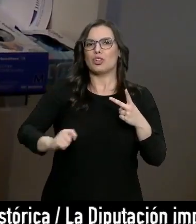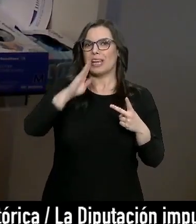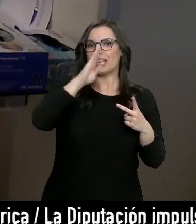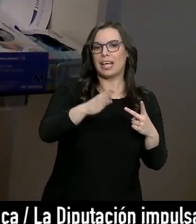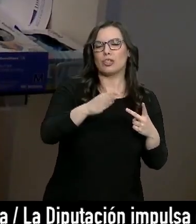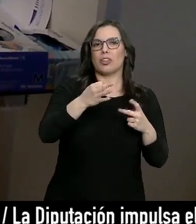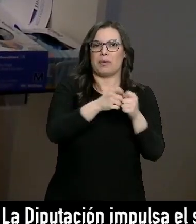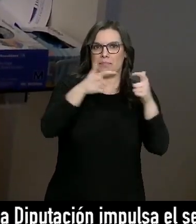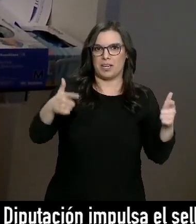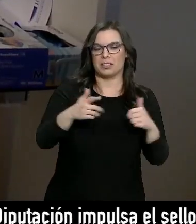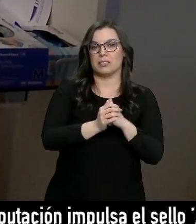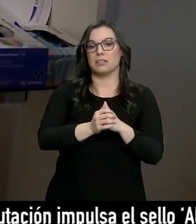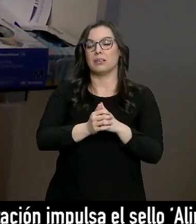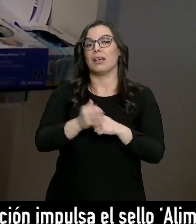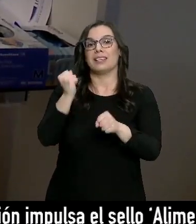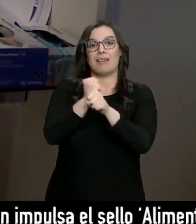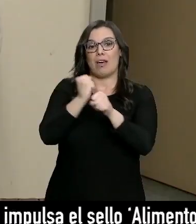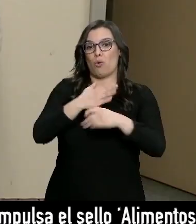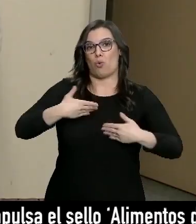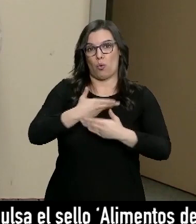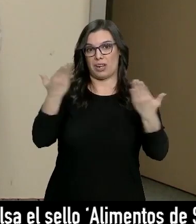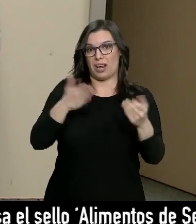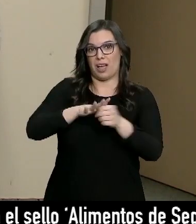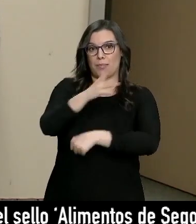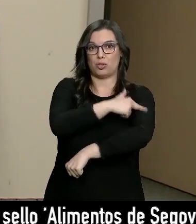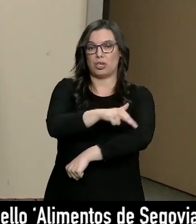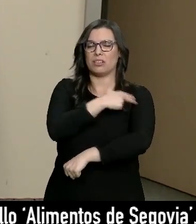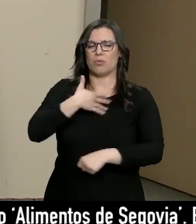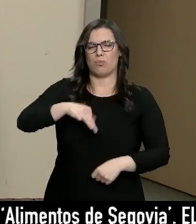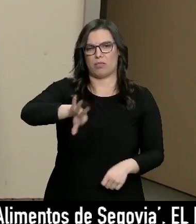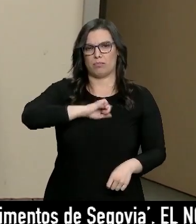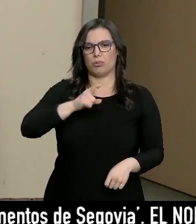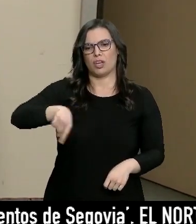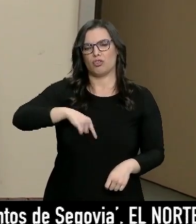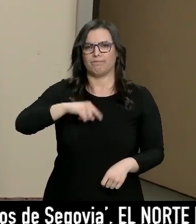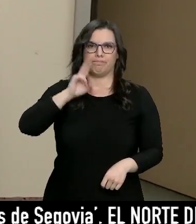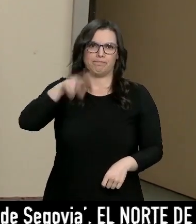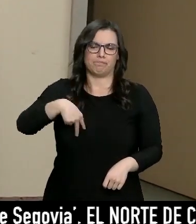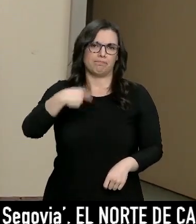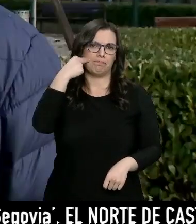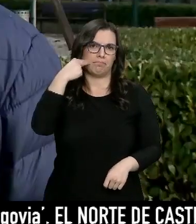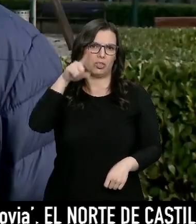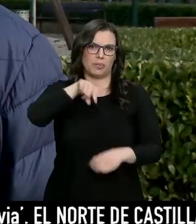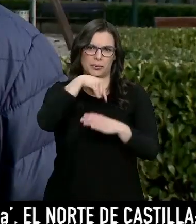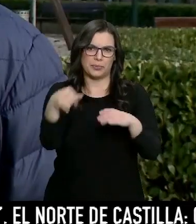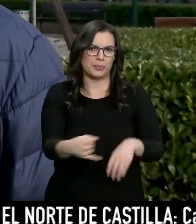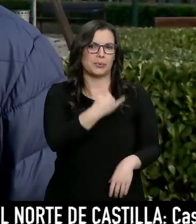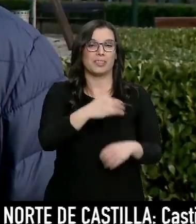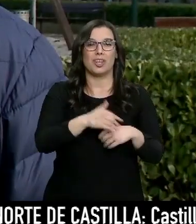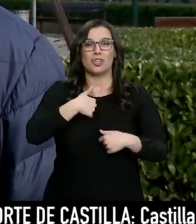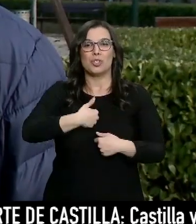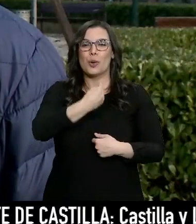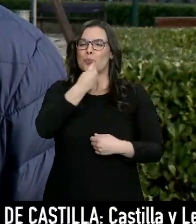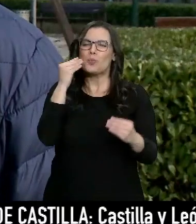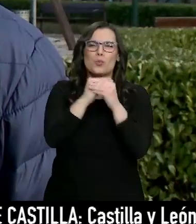Ningún trabajador de la sanidad está libre de contraer el coronavirus y confiesan tener miedo y estar cansados. Yo no le he dado un abrazo y un